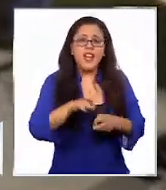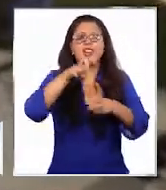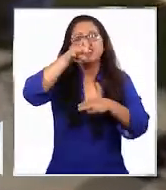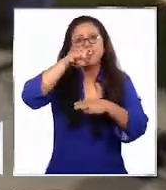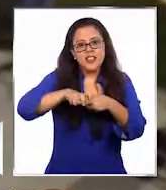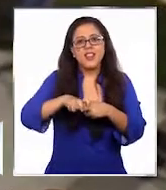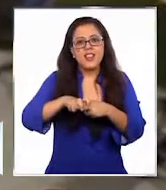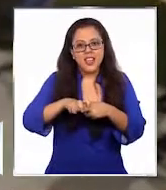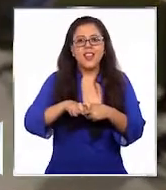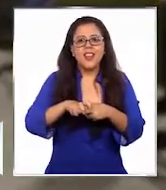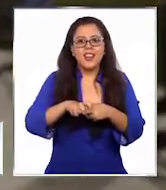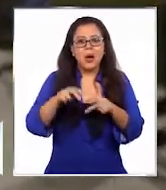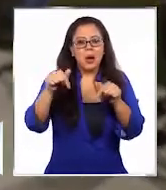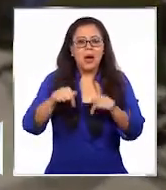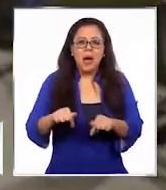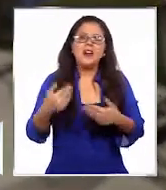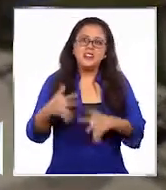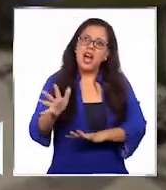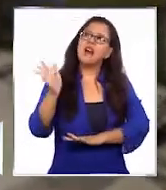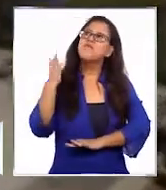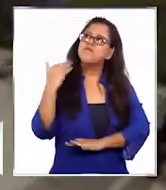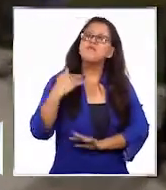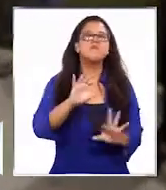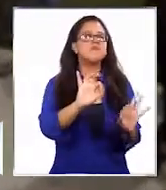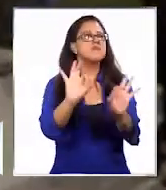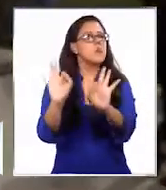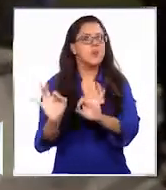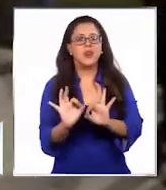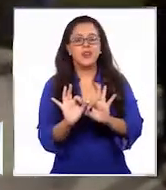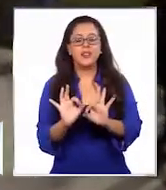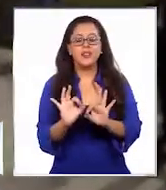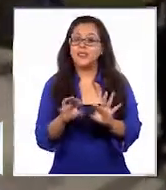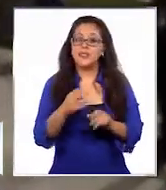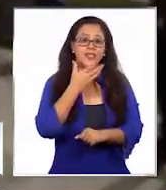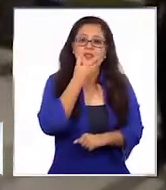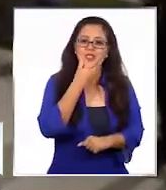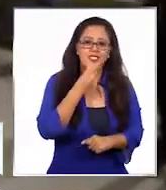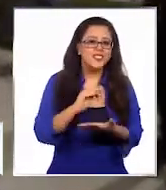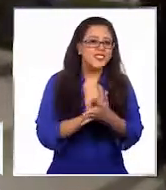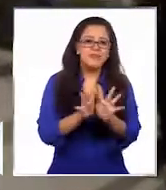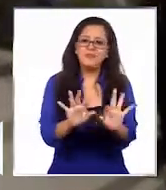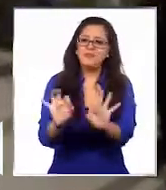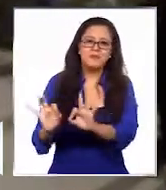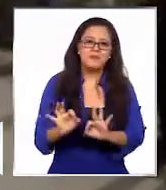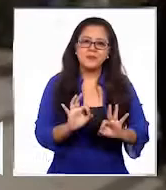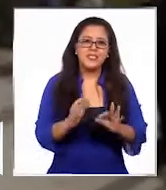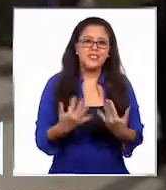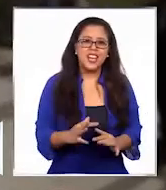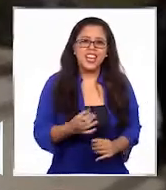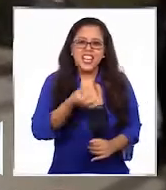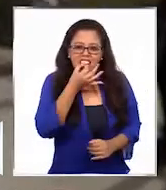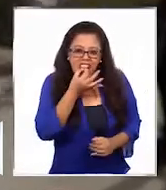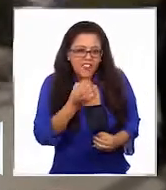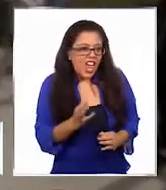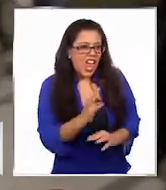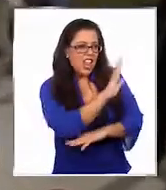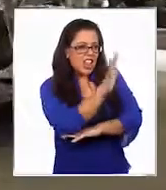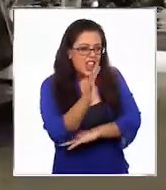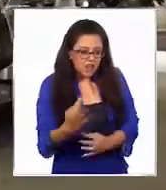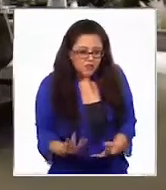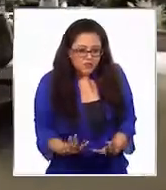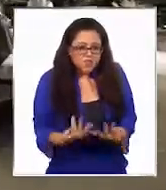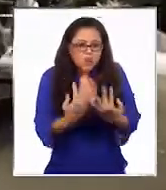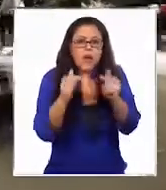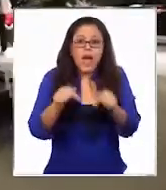sentar acá, a tomar el fresco, y está lindo, está todo precioso el pasto, todo lindo.